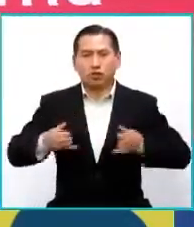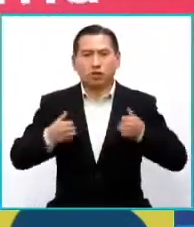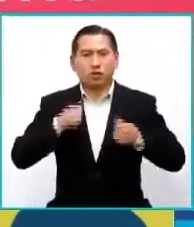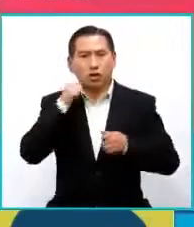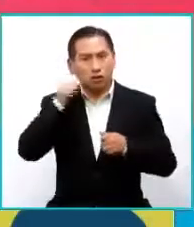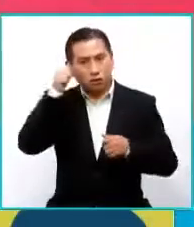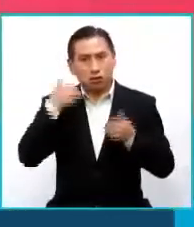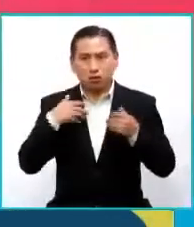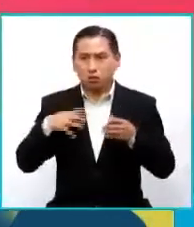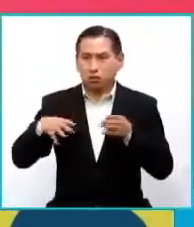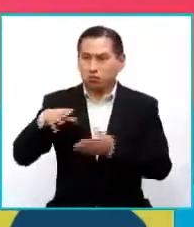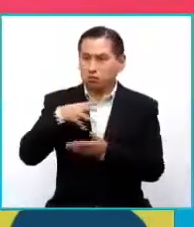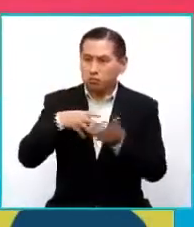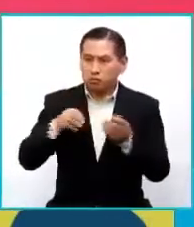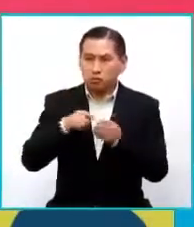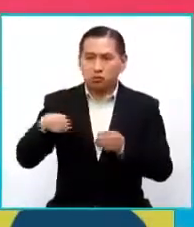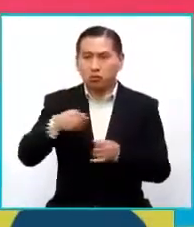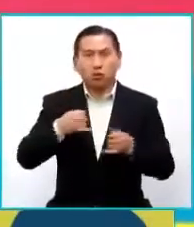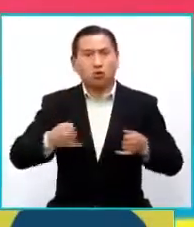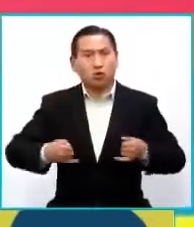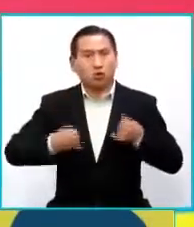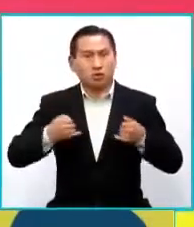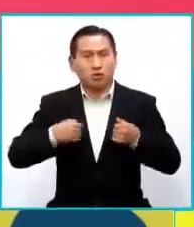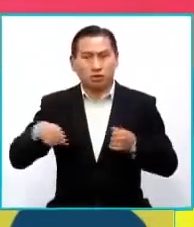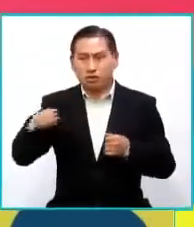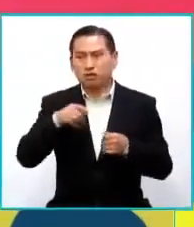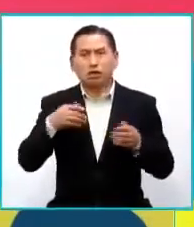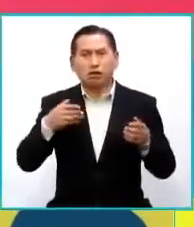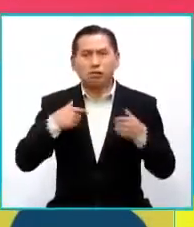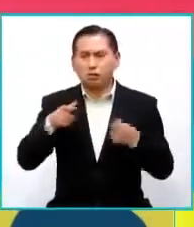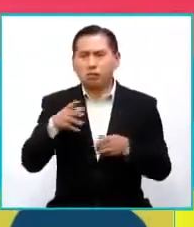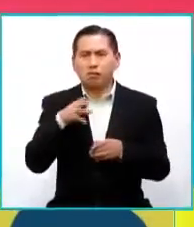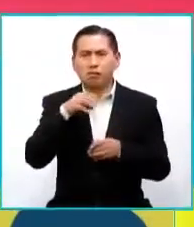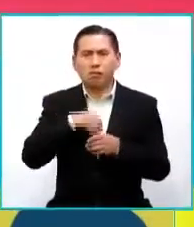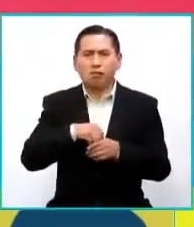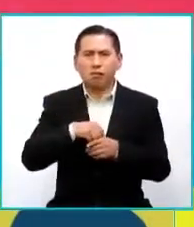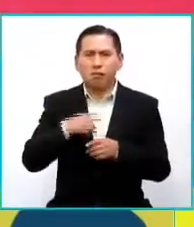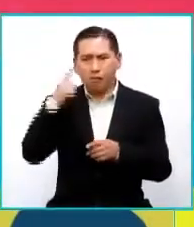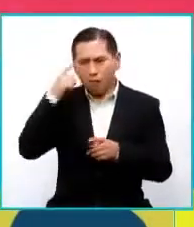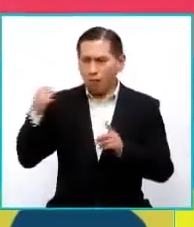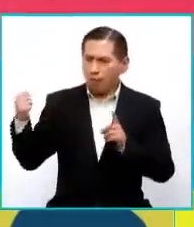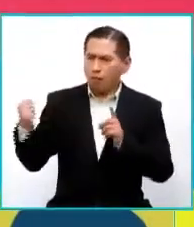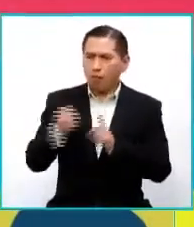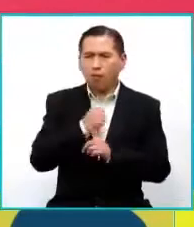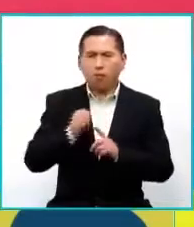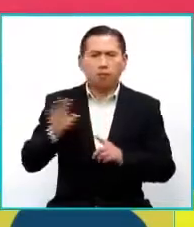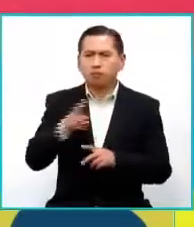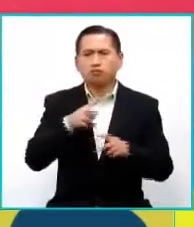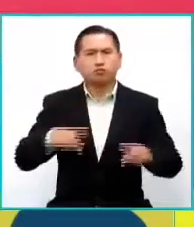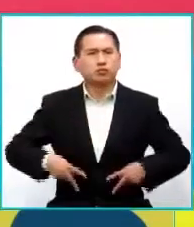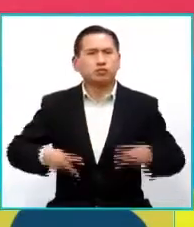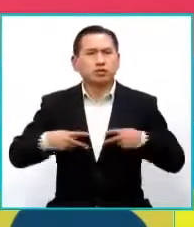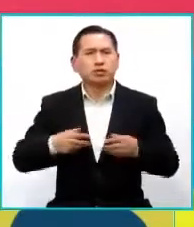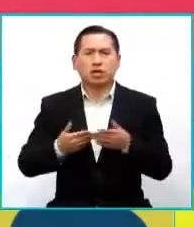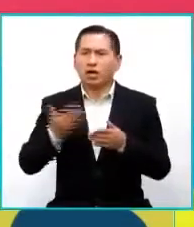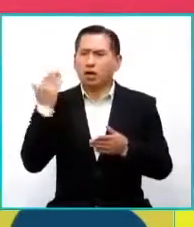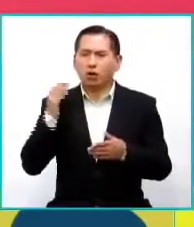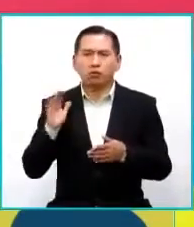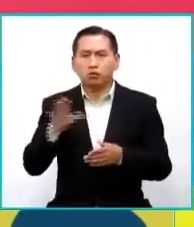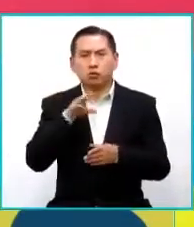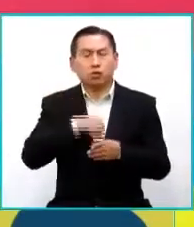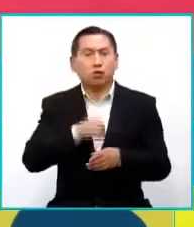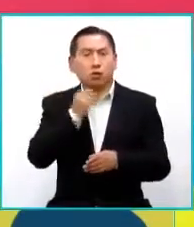las generaciones que son las más jóvenes todavía tienen esta cosa de la violencia que viven o que han vivido en sus hogares